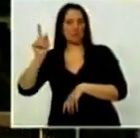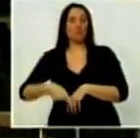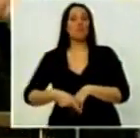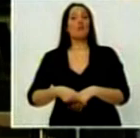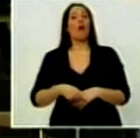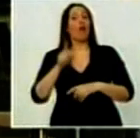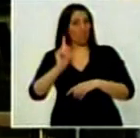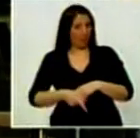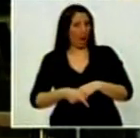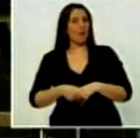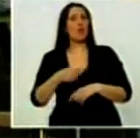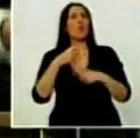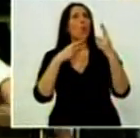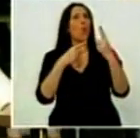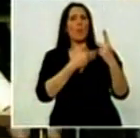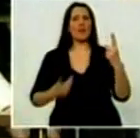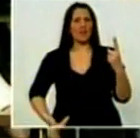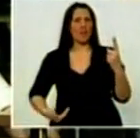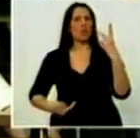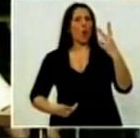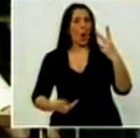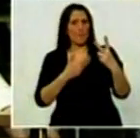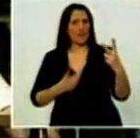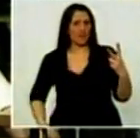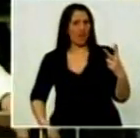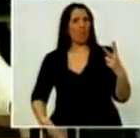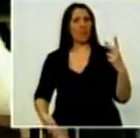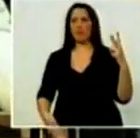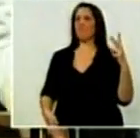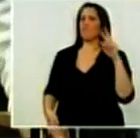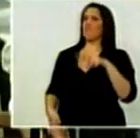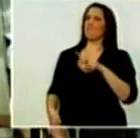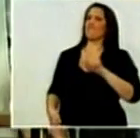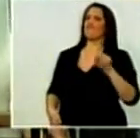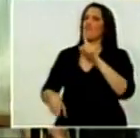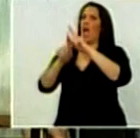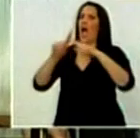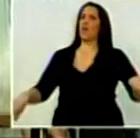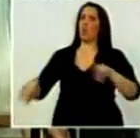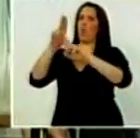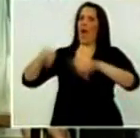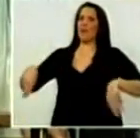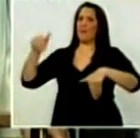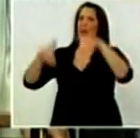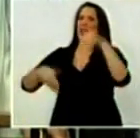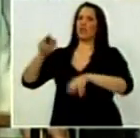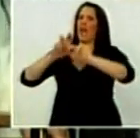un presidente, dos presidentes anularon las elecciones. Ahora ya ni siquiera